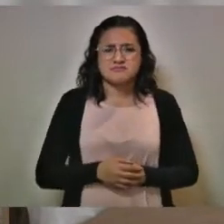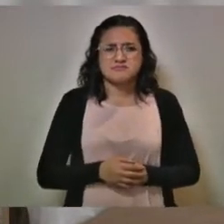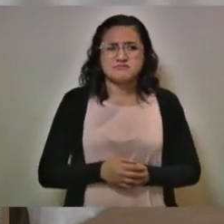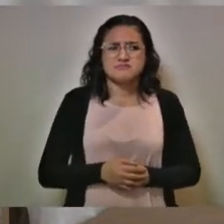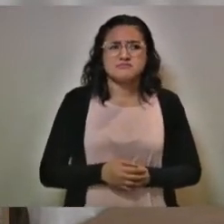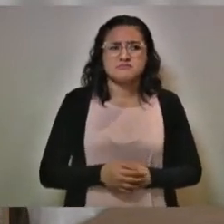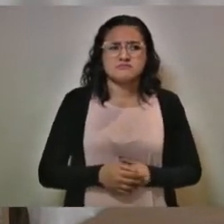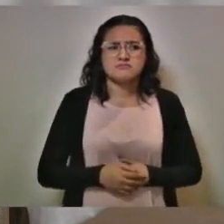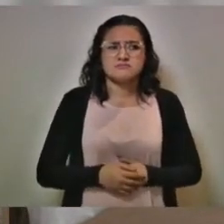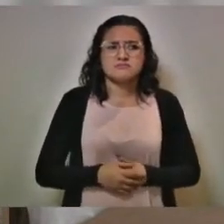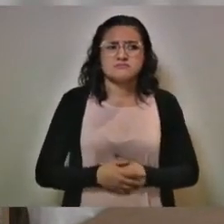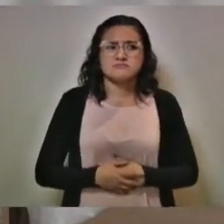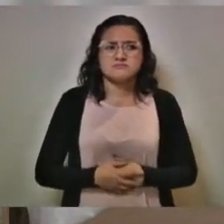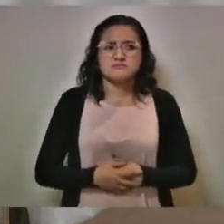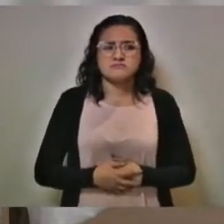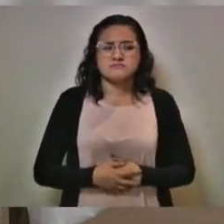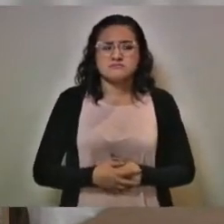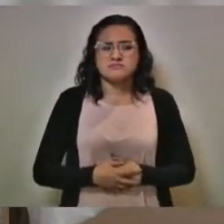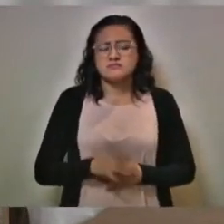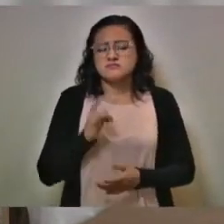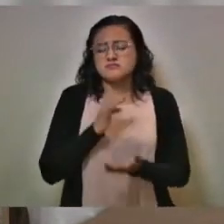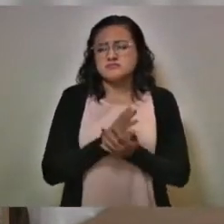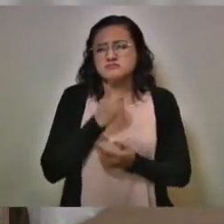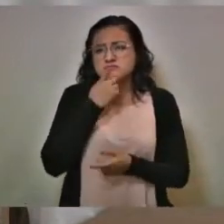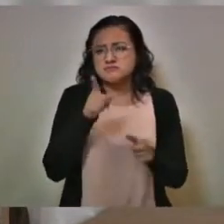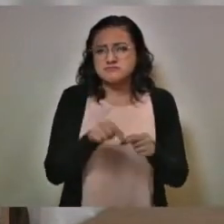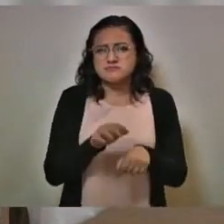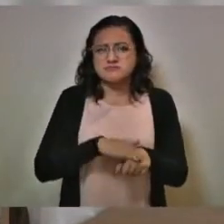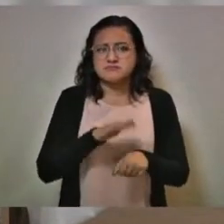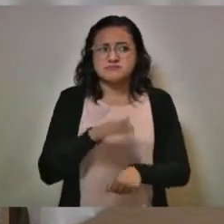fuera así. Es lo único que te puedo decir.